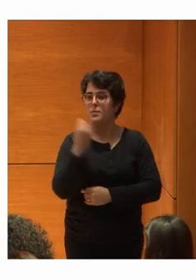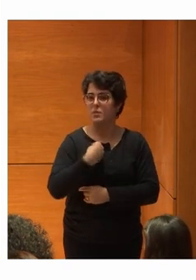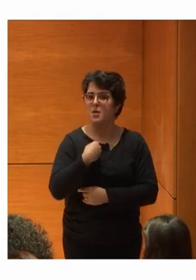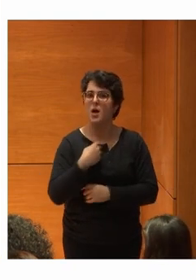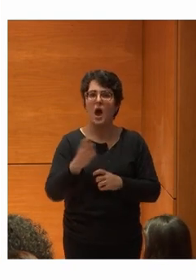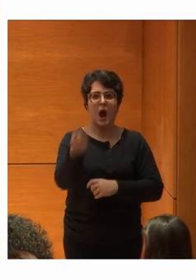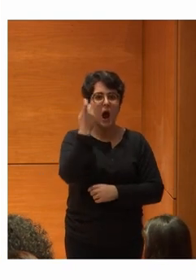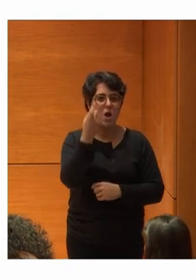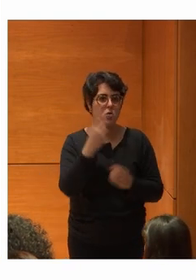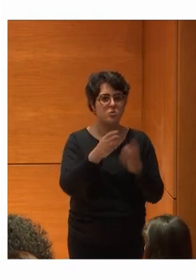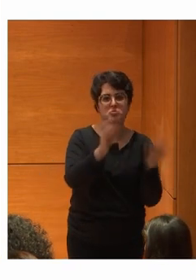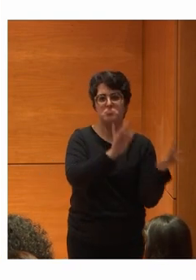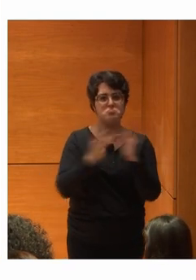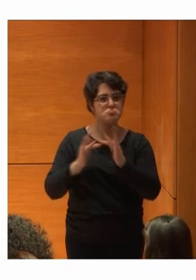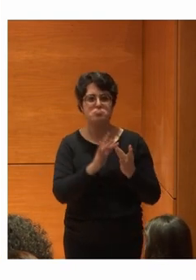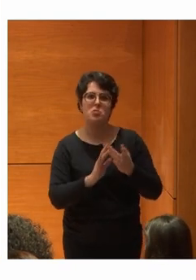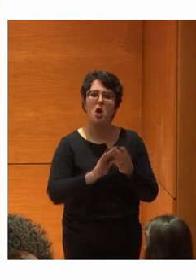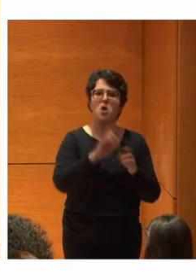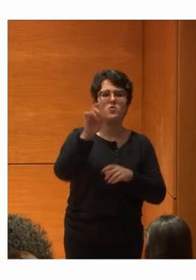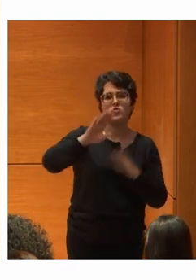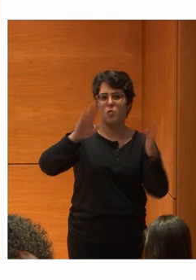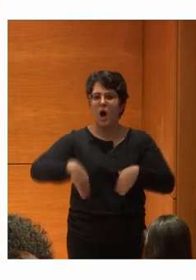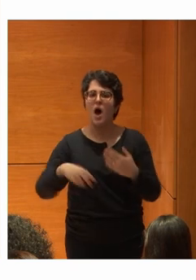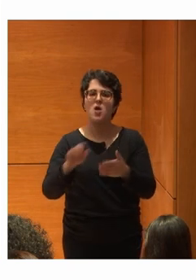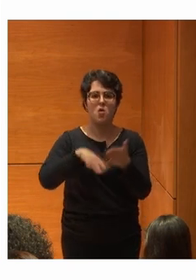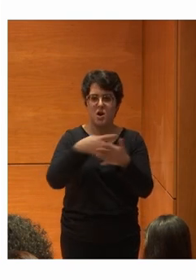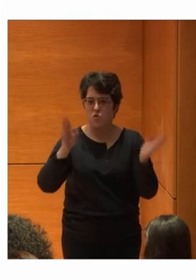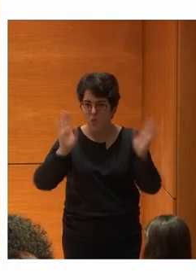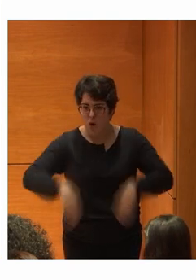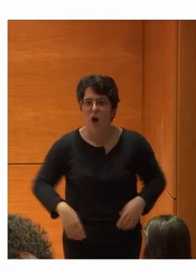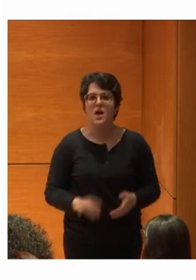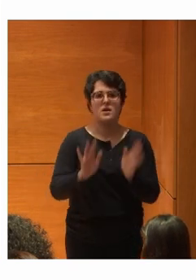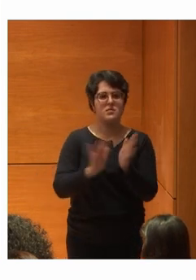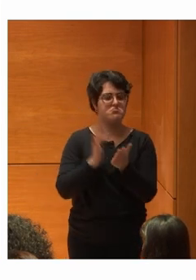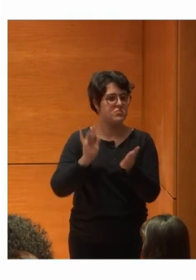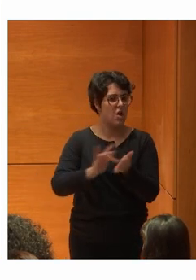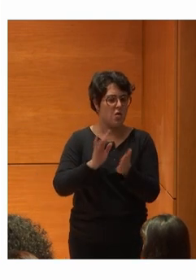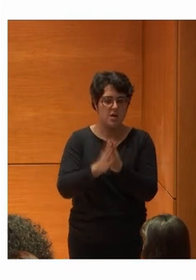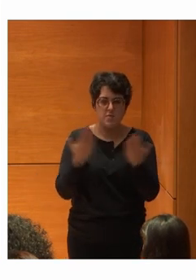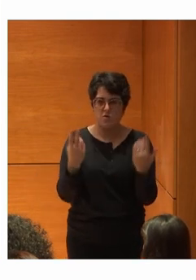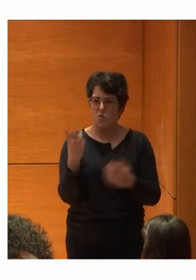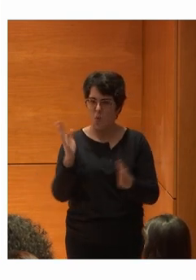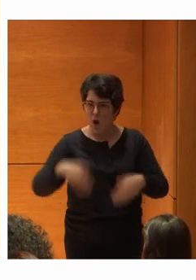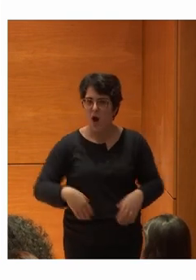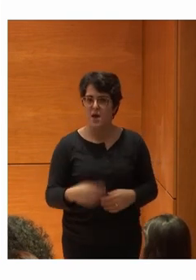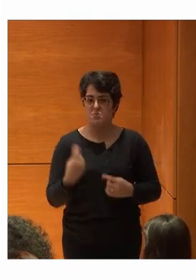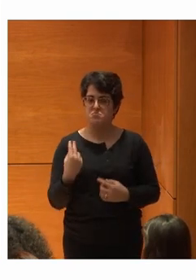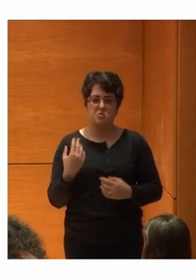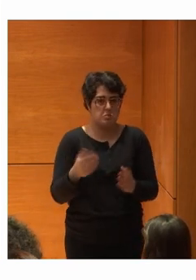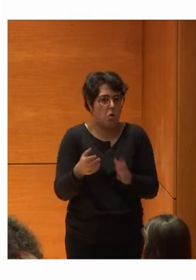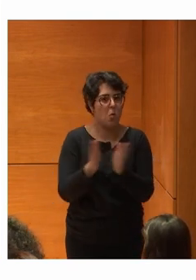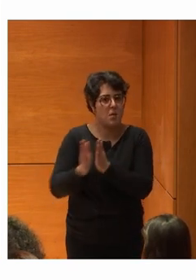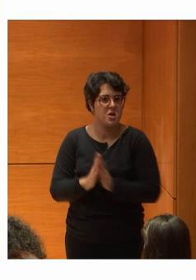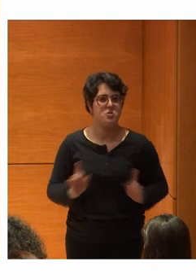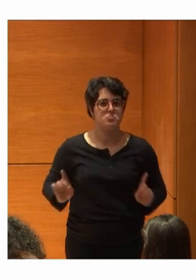Entre ellos No hay profesores No hay horarios No hay asignaturas No hay libros Y aprenden entre pares Y en dos años